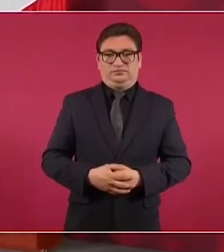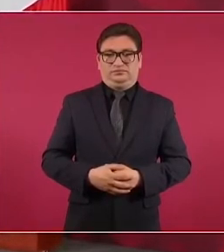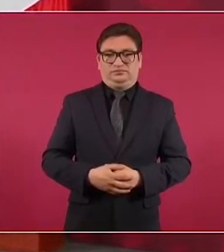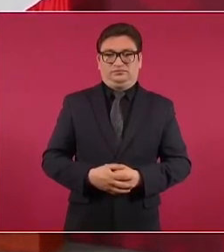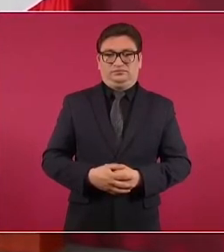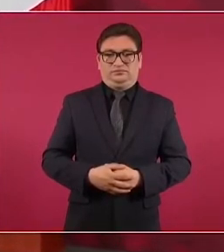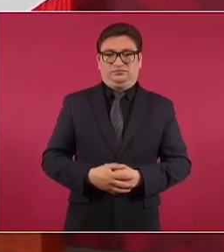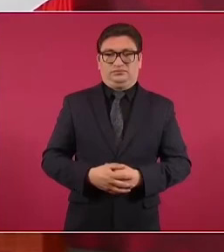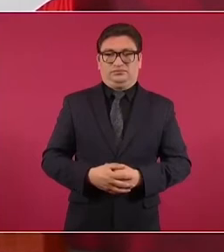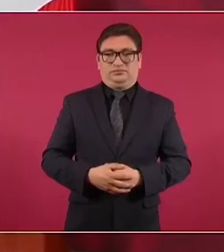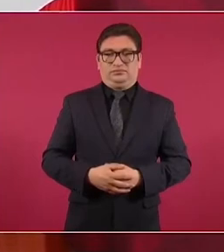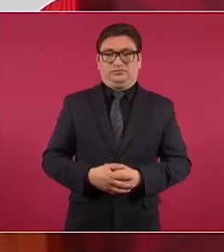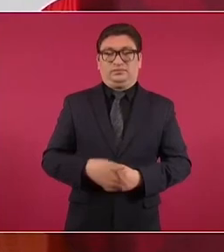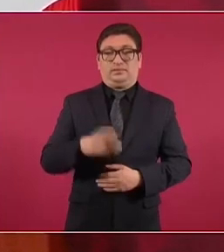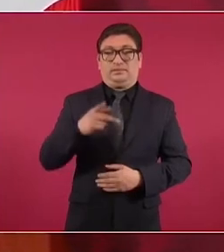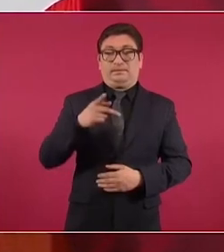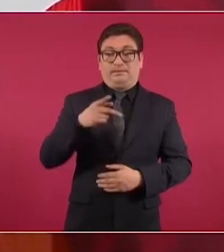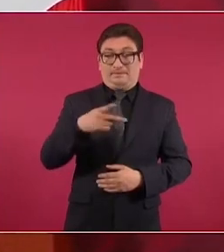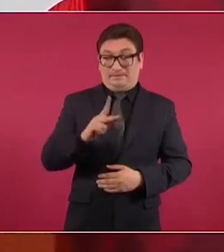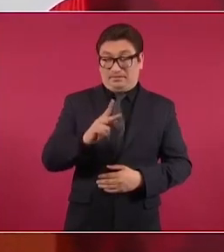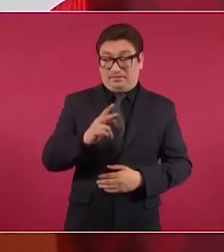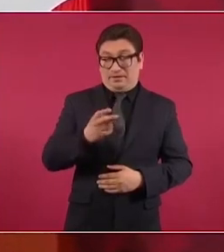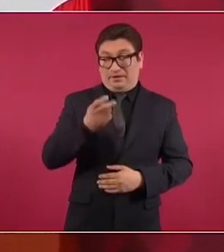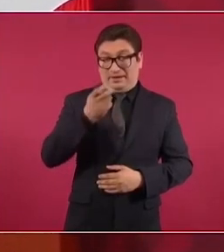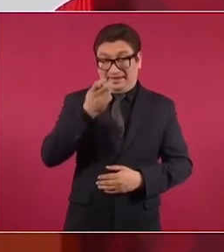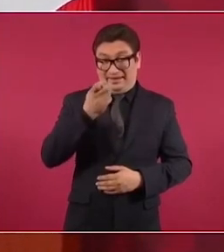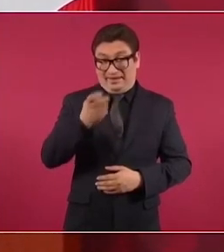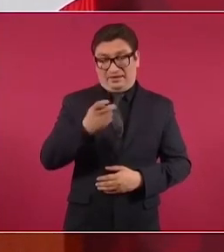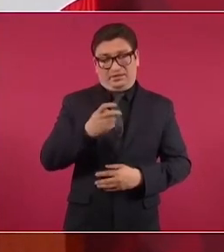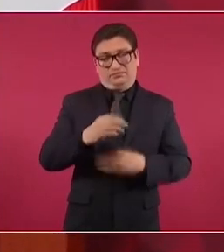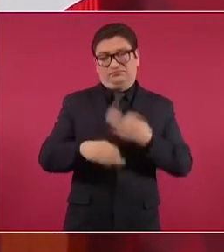Pero así todo.